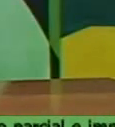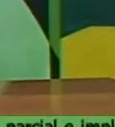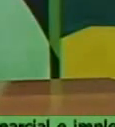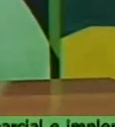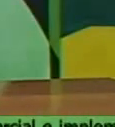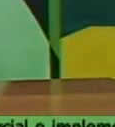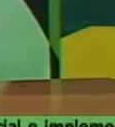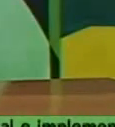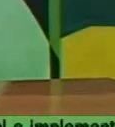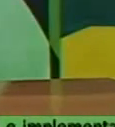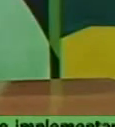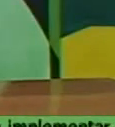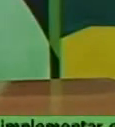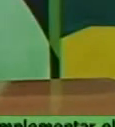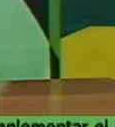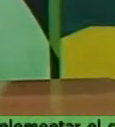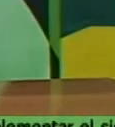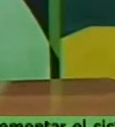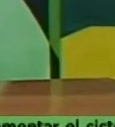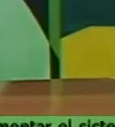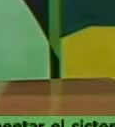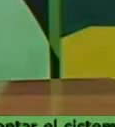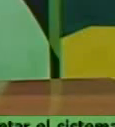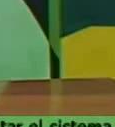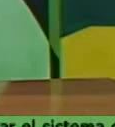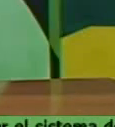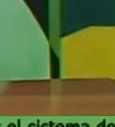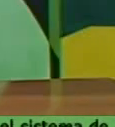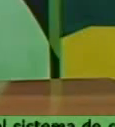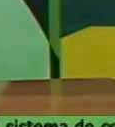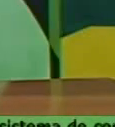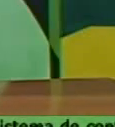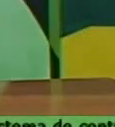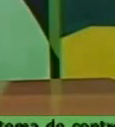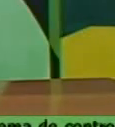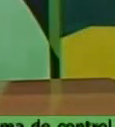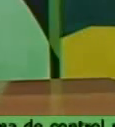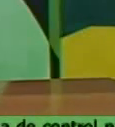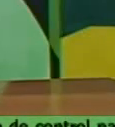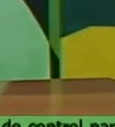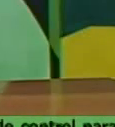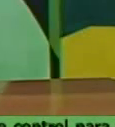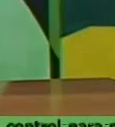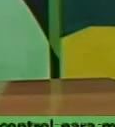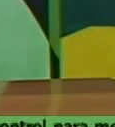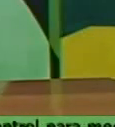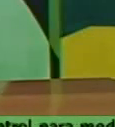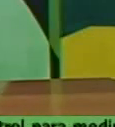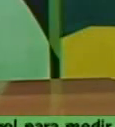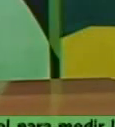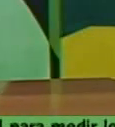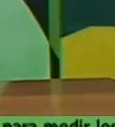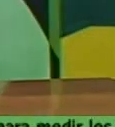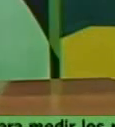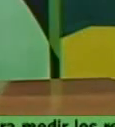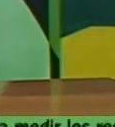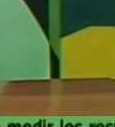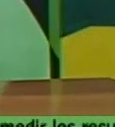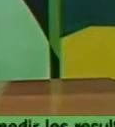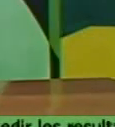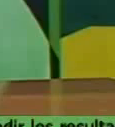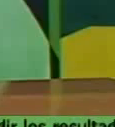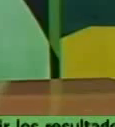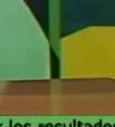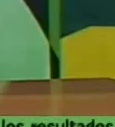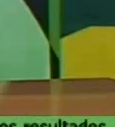en su resuelvo primero fija que aplicar el impuesto sobre la venta minorista se aplica un 10%